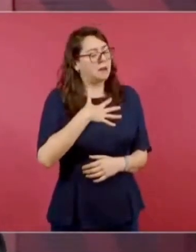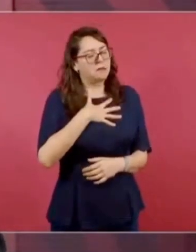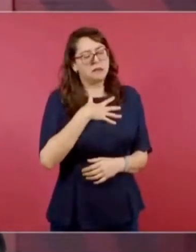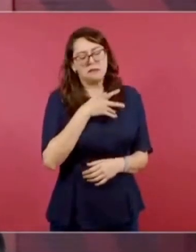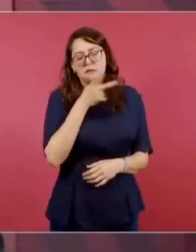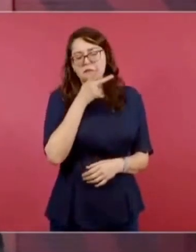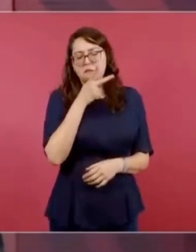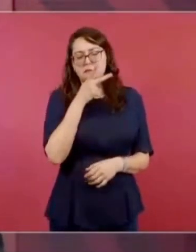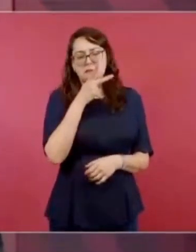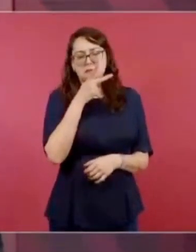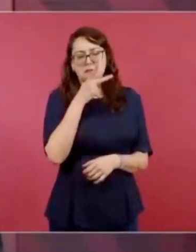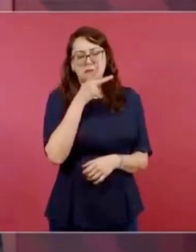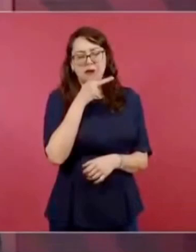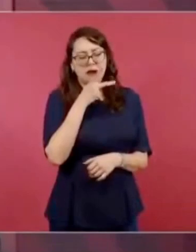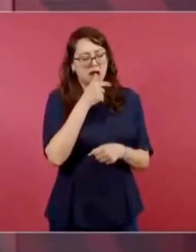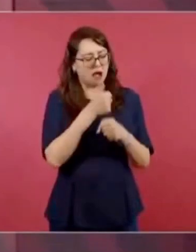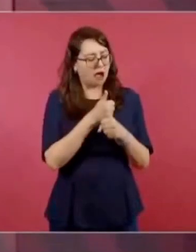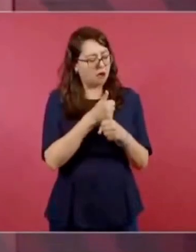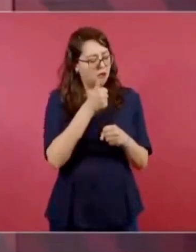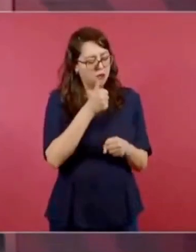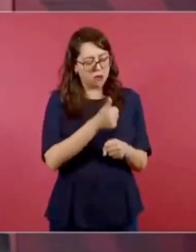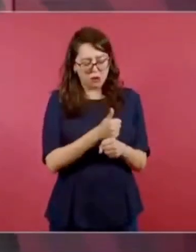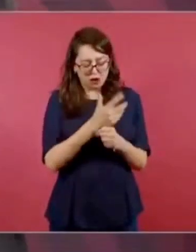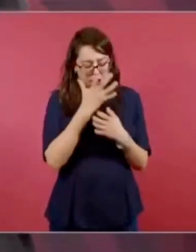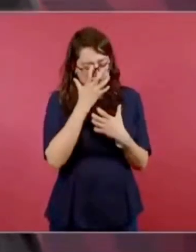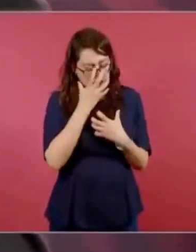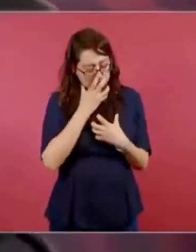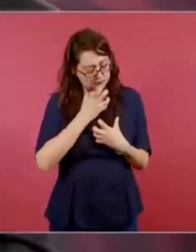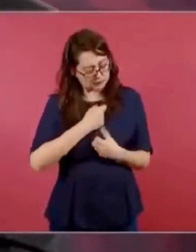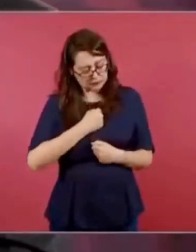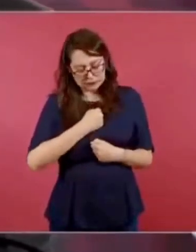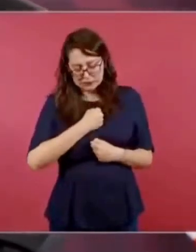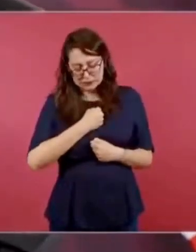lo tengo que matar a Villa.